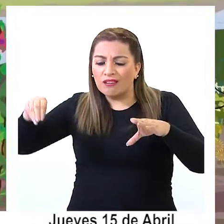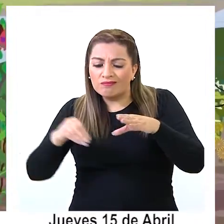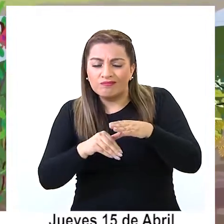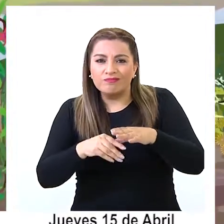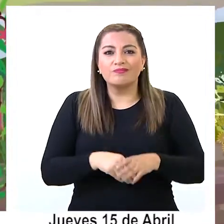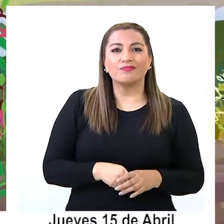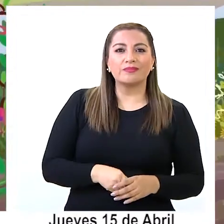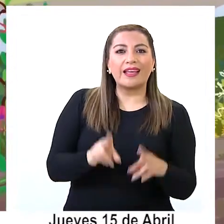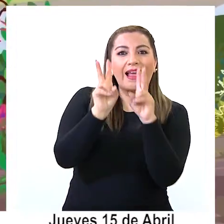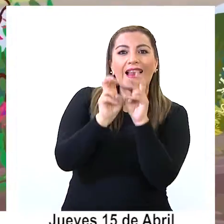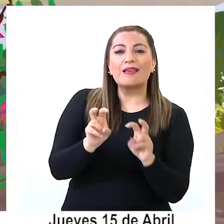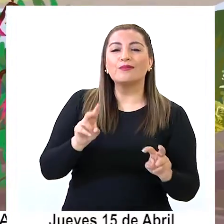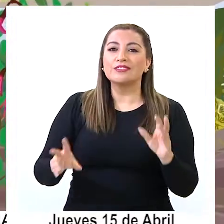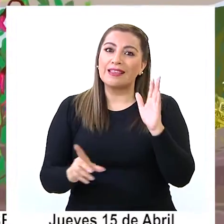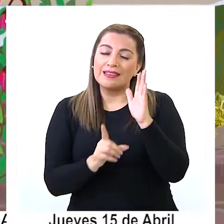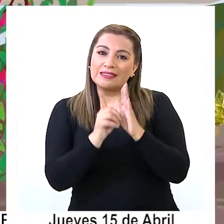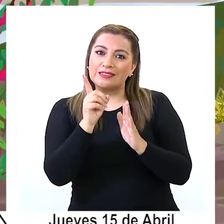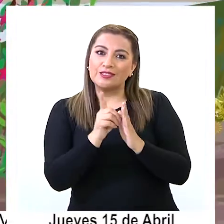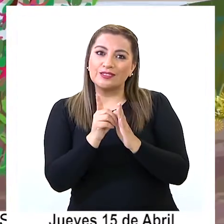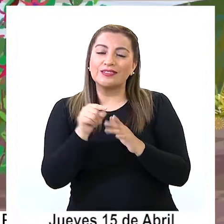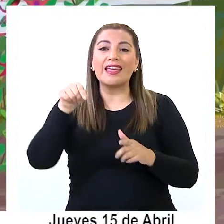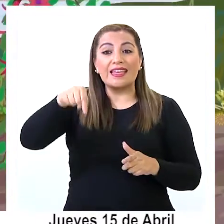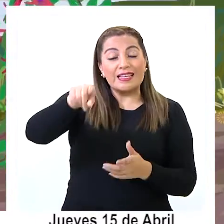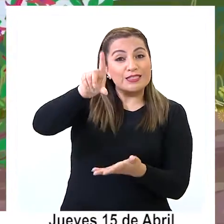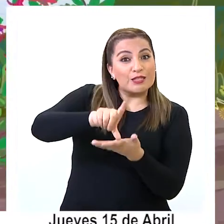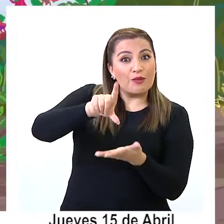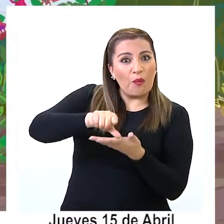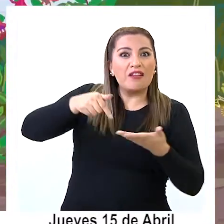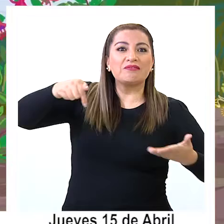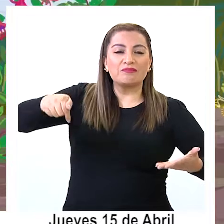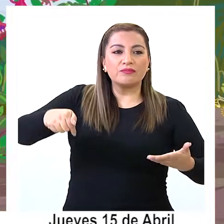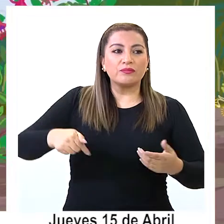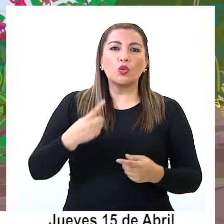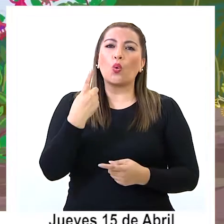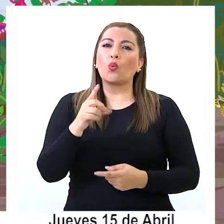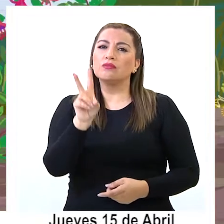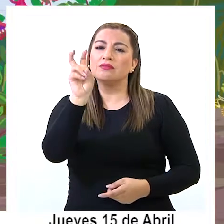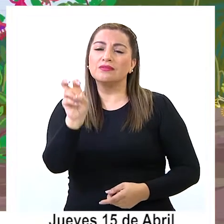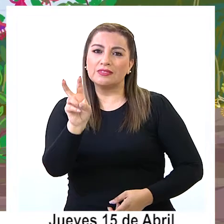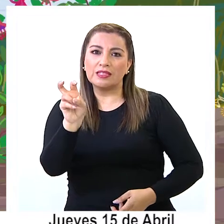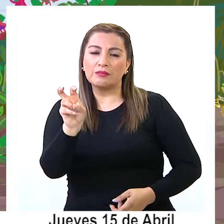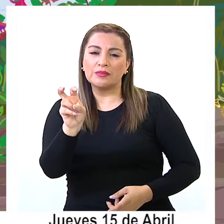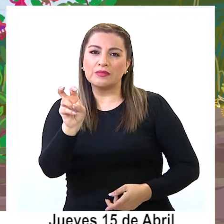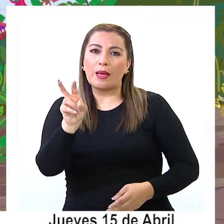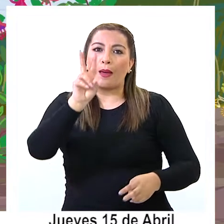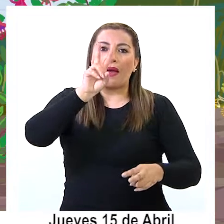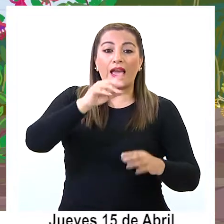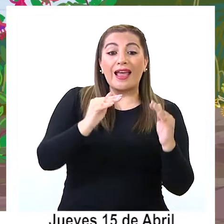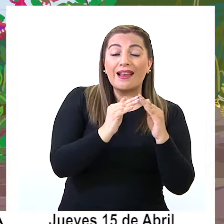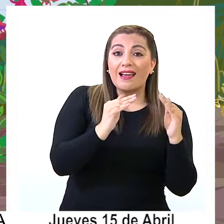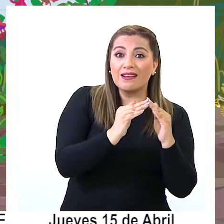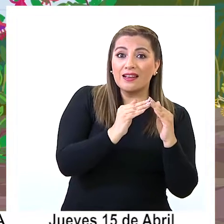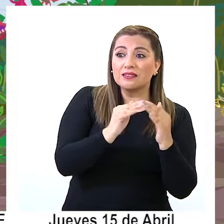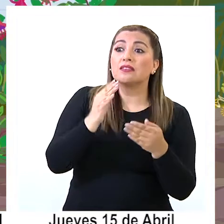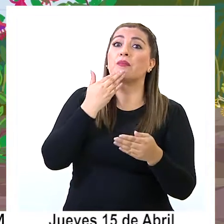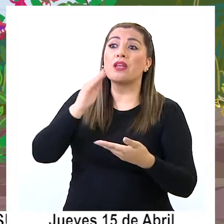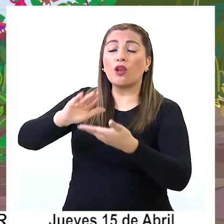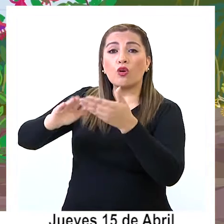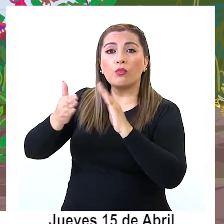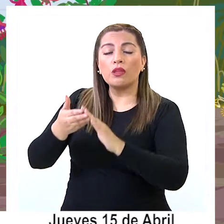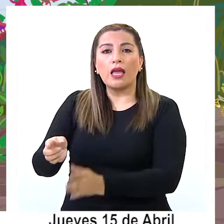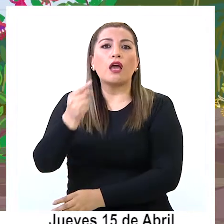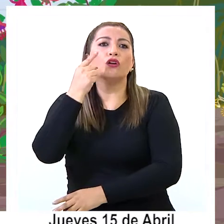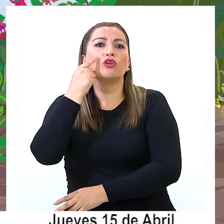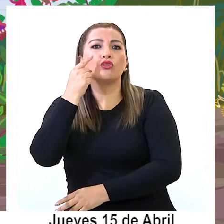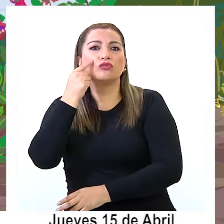Las investigaciones desarrolladas en el centro indican que uno de los factores que motivan a los hogares y comunidades a